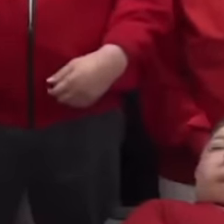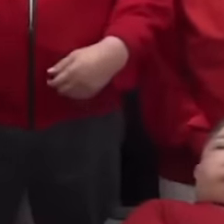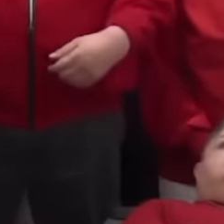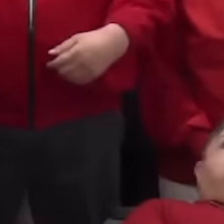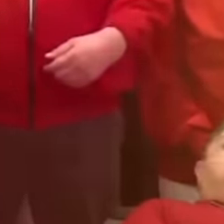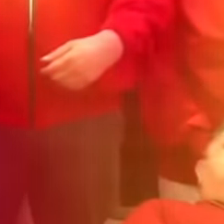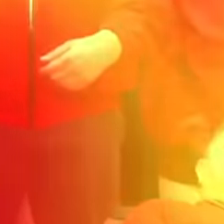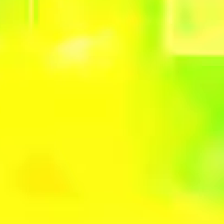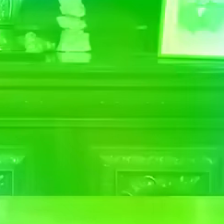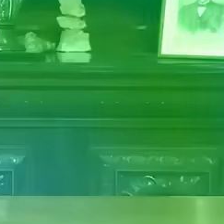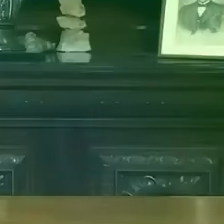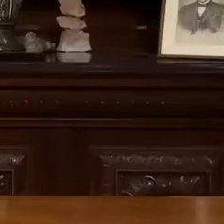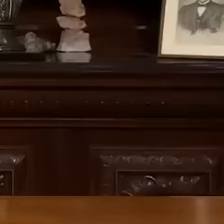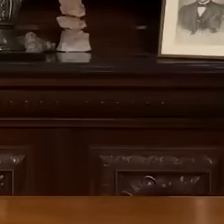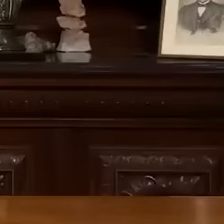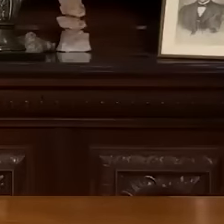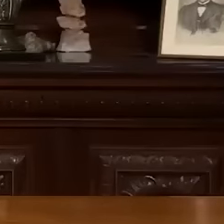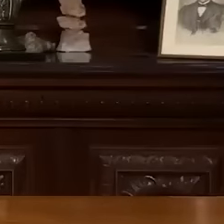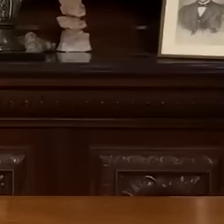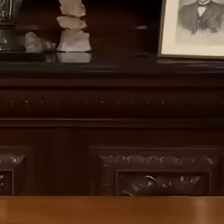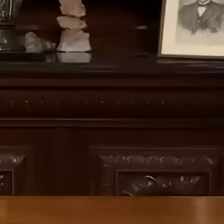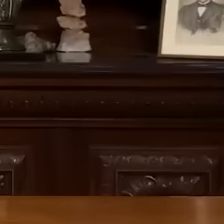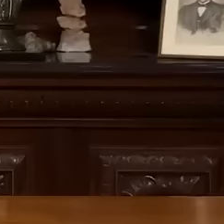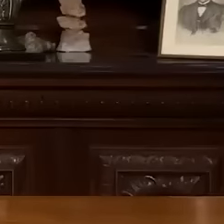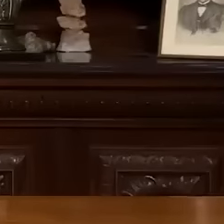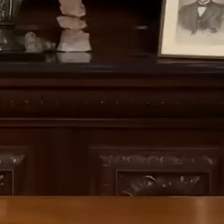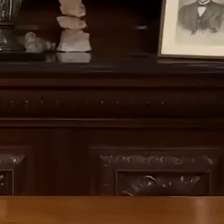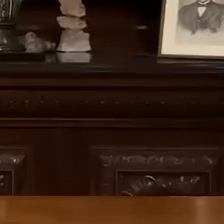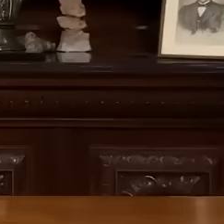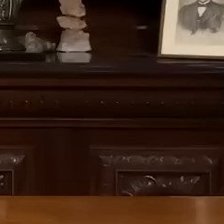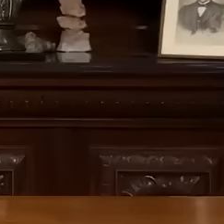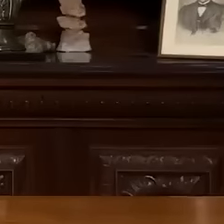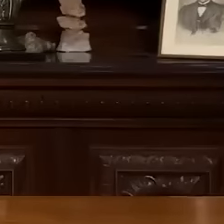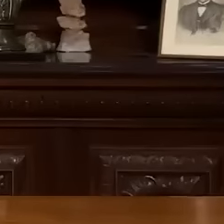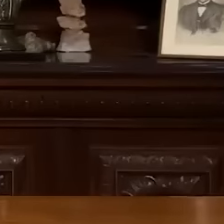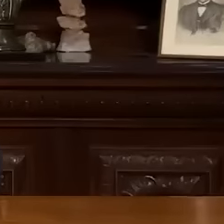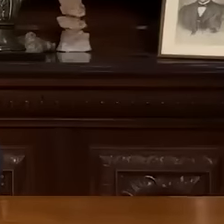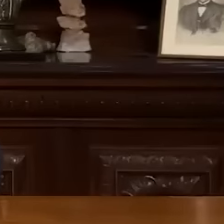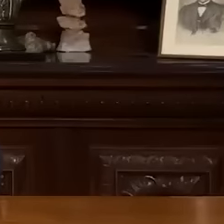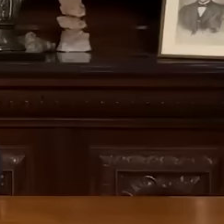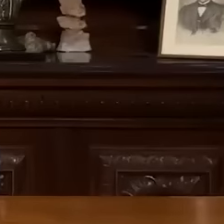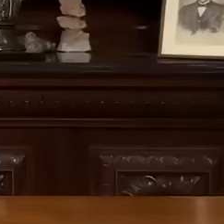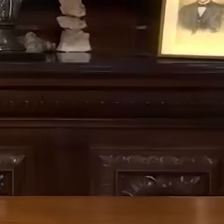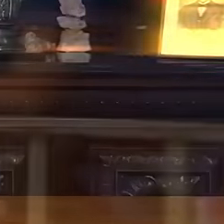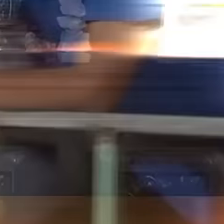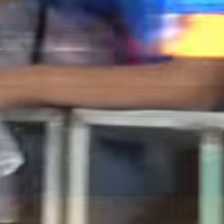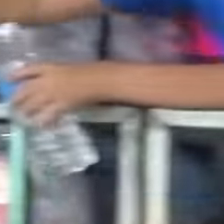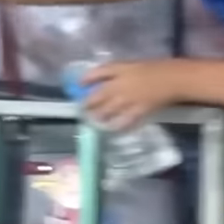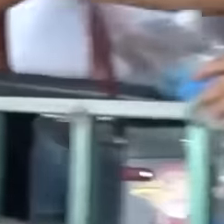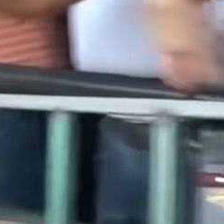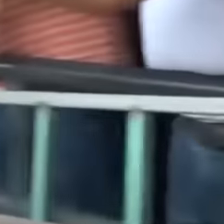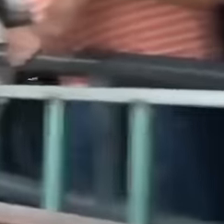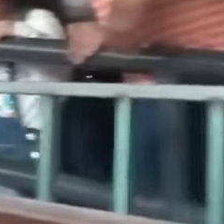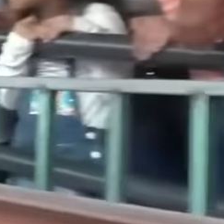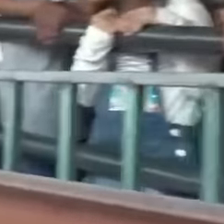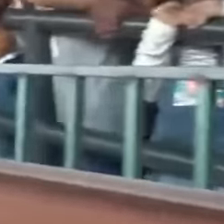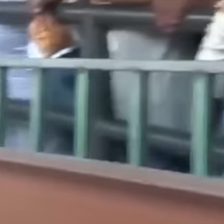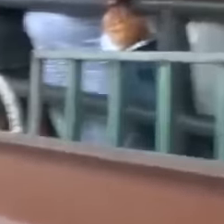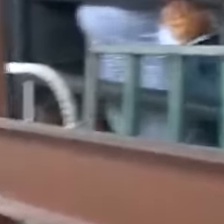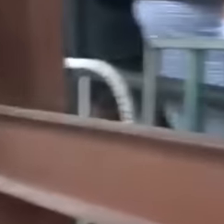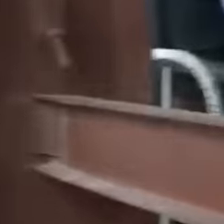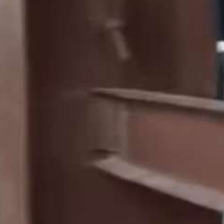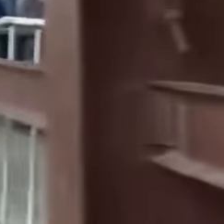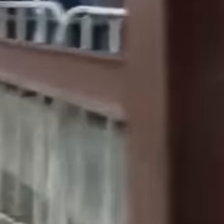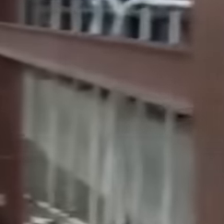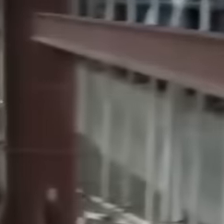desesperado, incapaz de enfrentar la imparable marea de cambio que representa Morena como un nuevo capítulo en